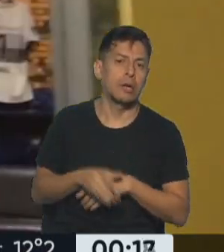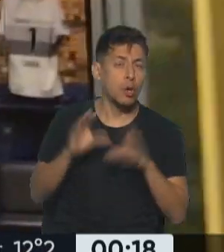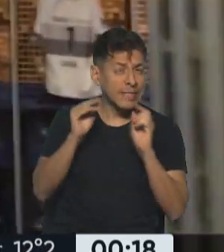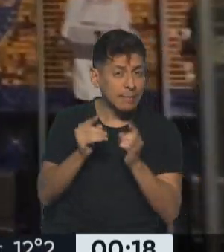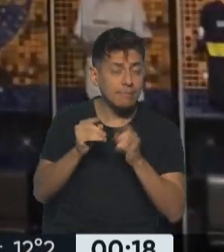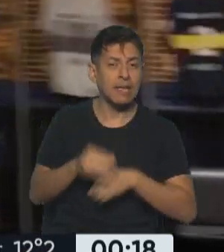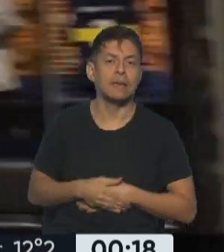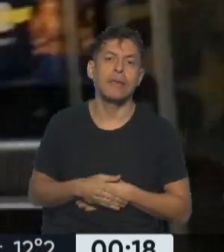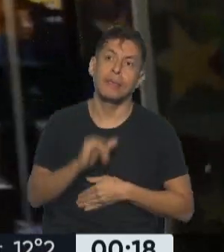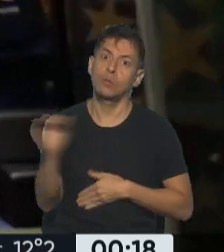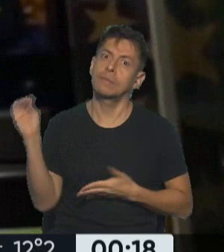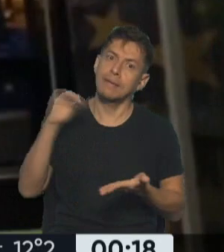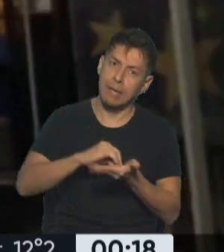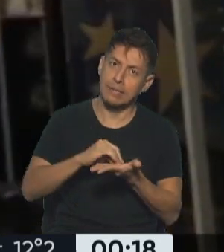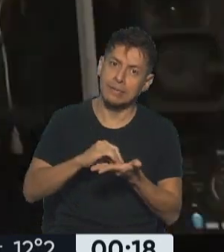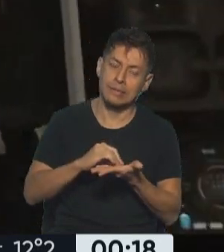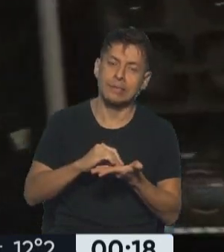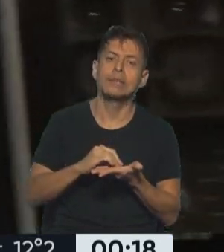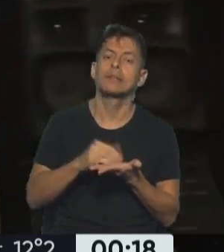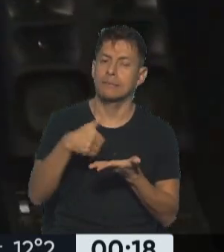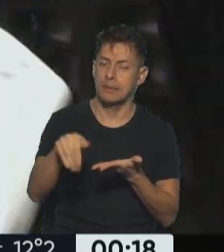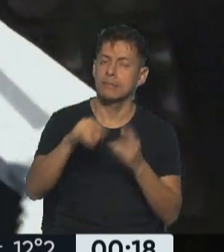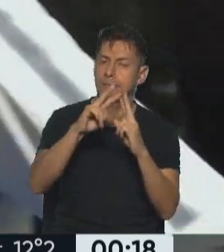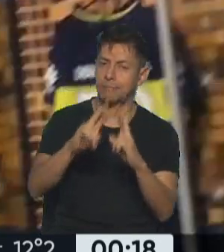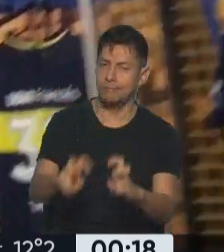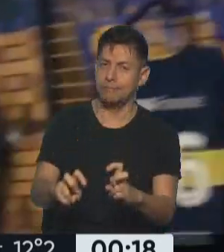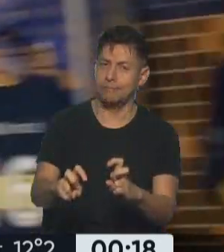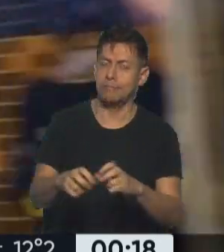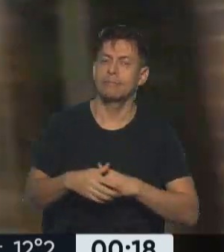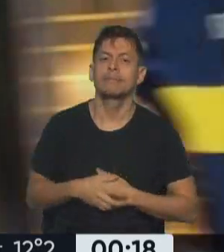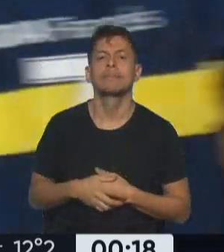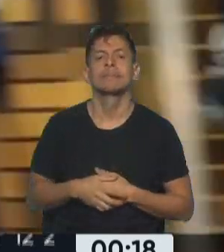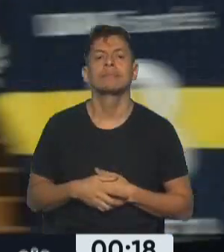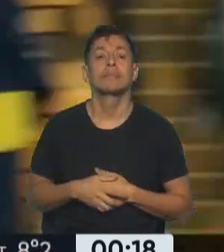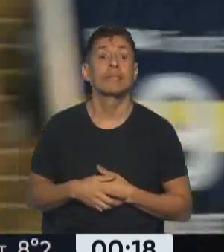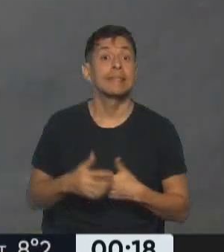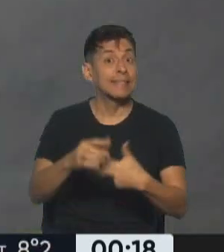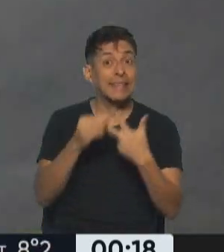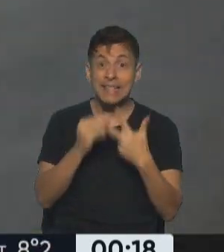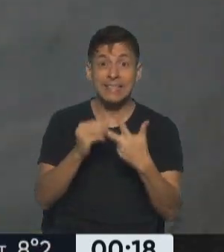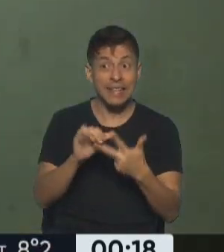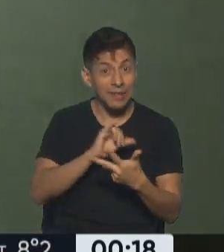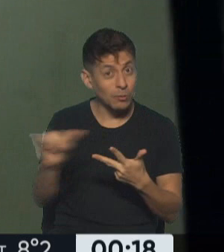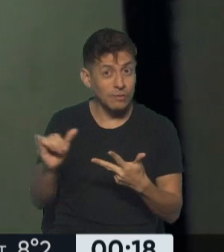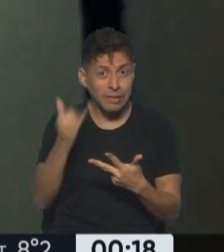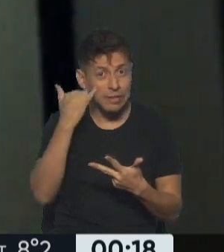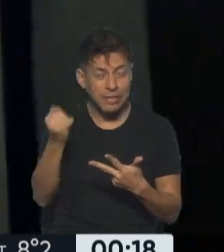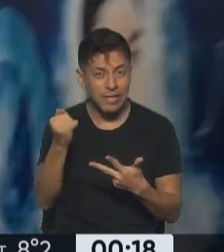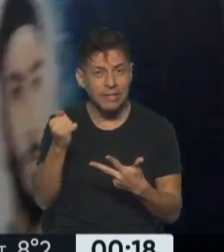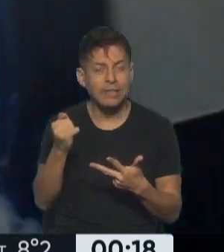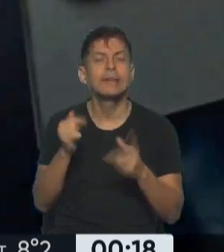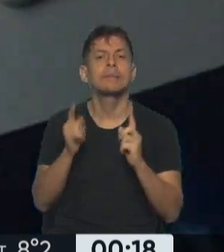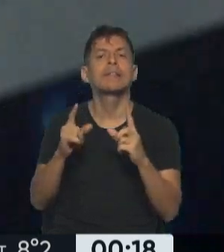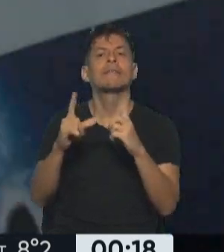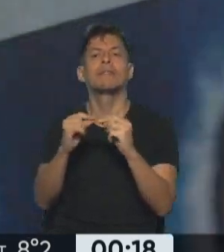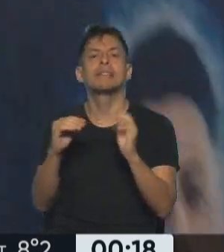llegado una nueva denuncia que, por supuesto, va a ser investigada a partir de ahora. Es la tercera y también recae con fecha del